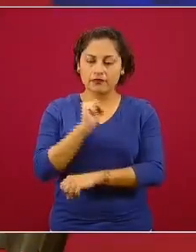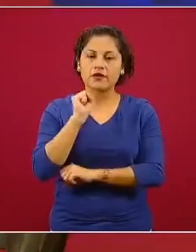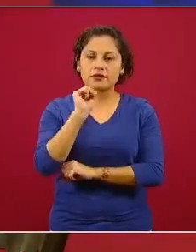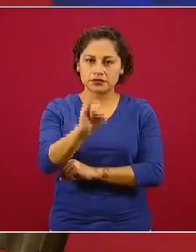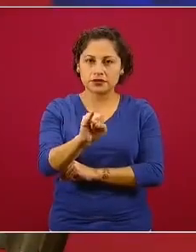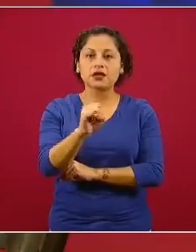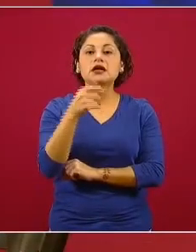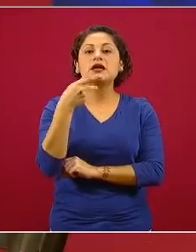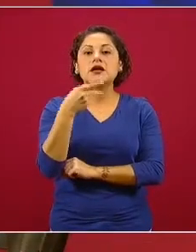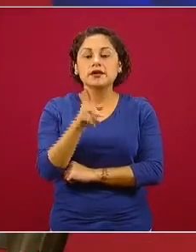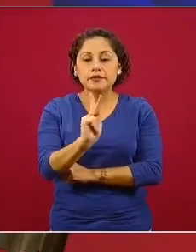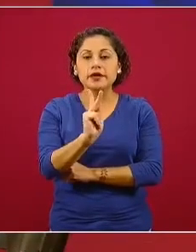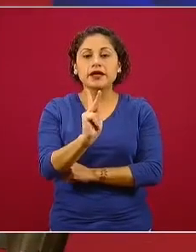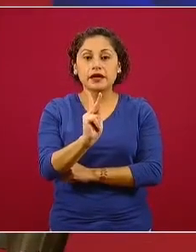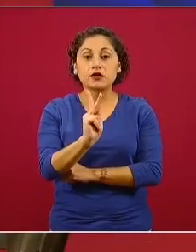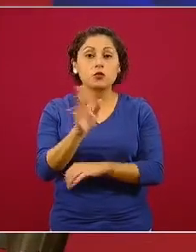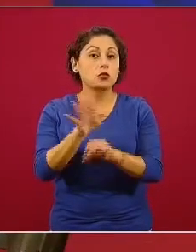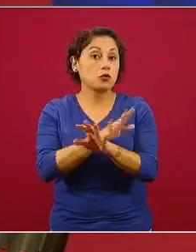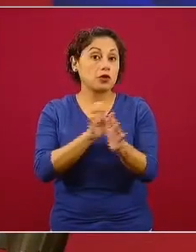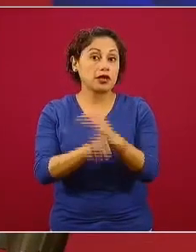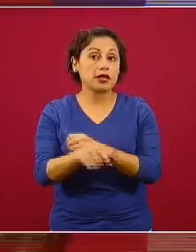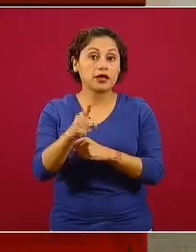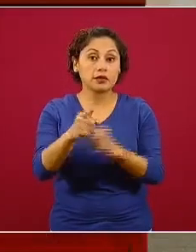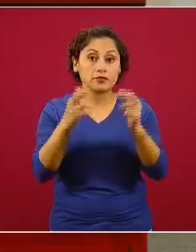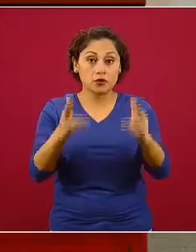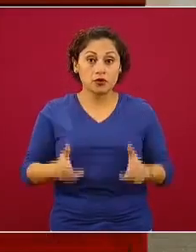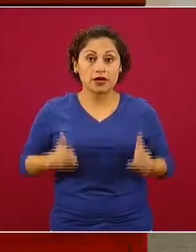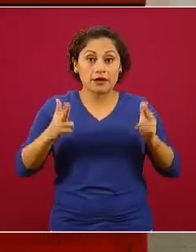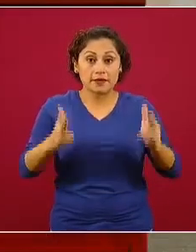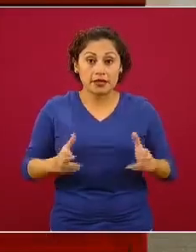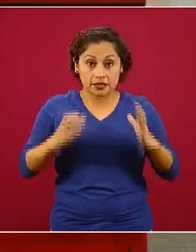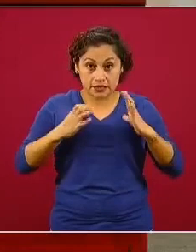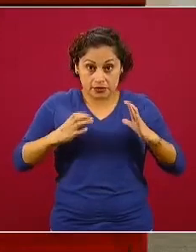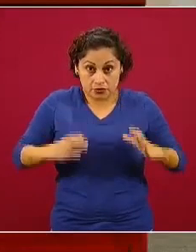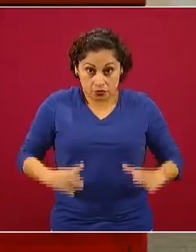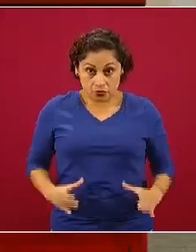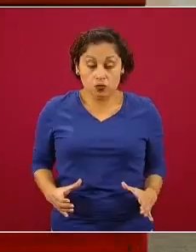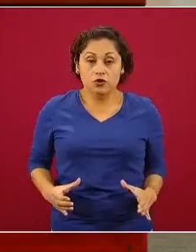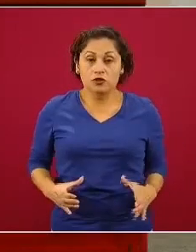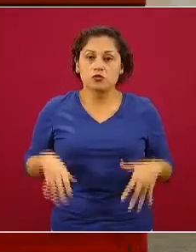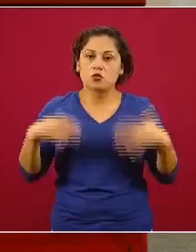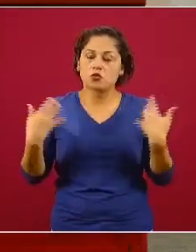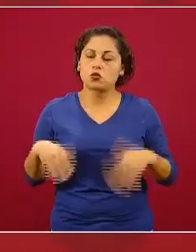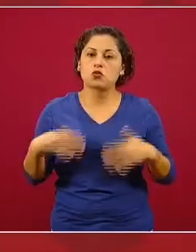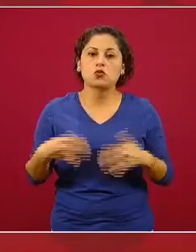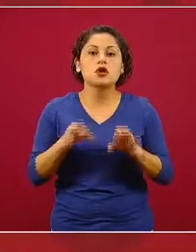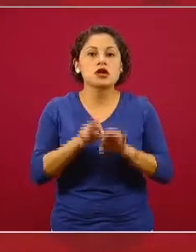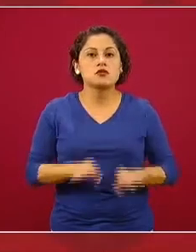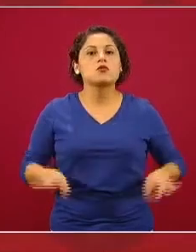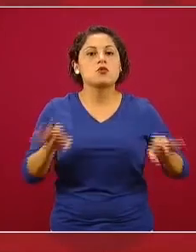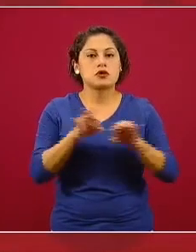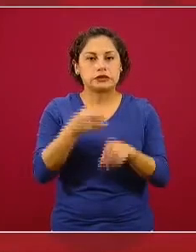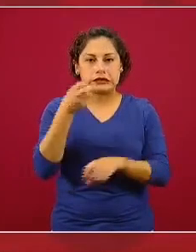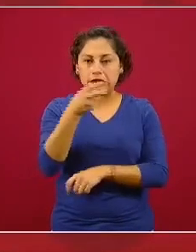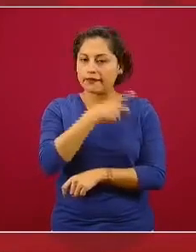rehabilitación es una de las actividades fundamentales que está priorizada para continuar.